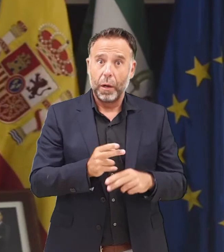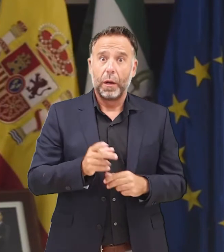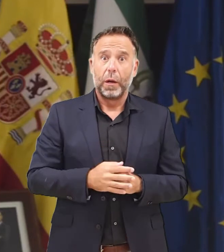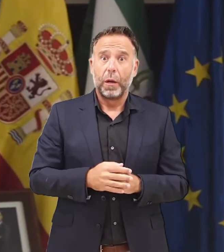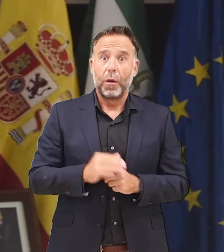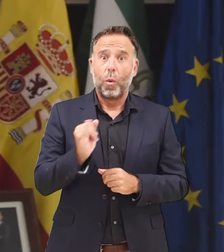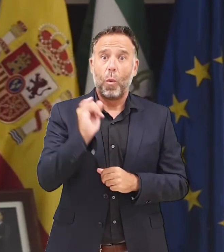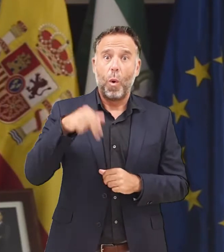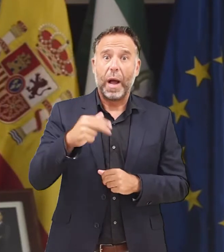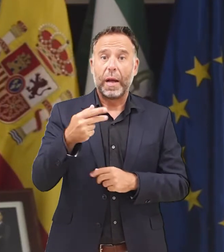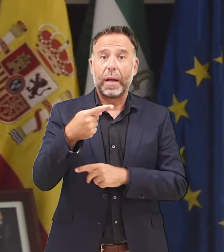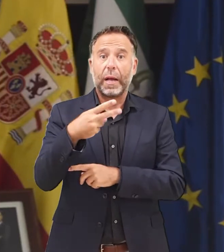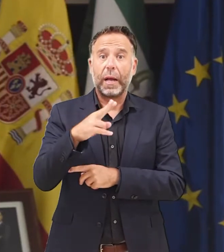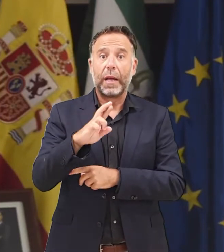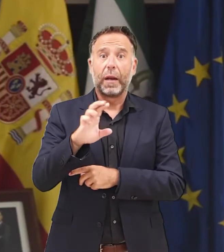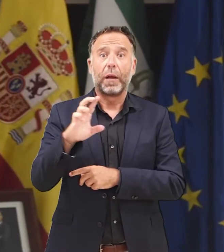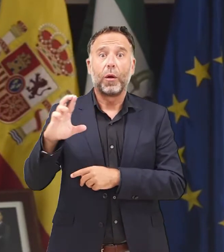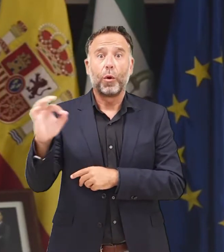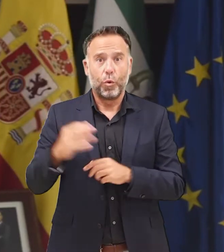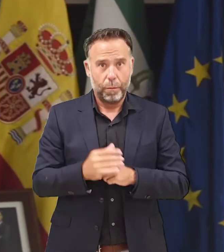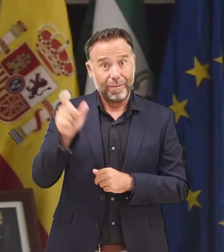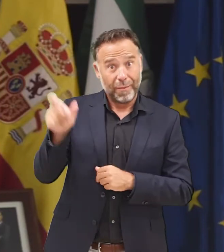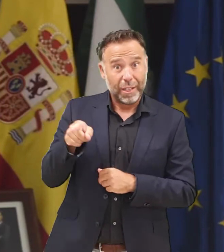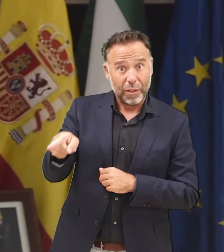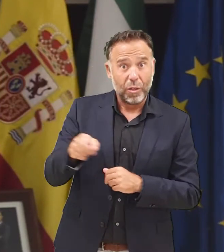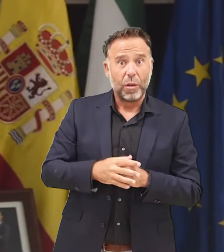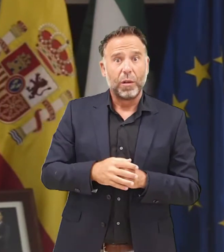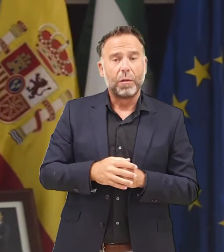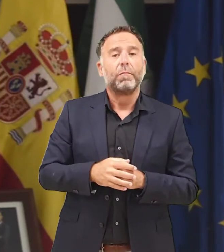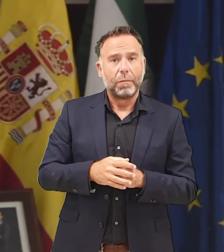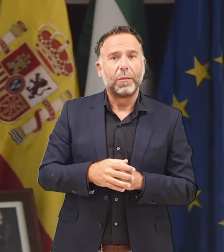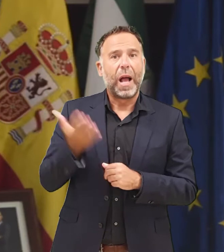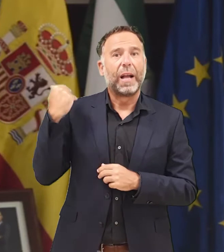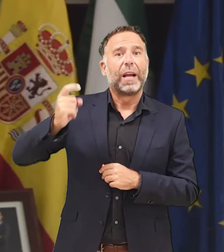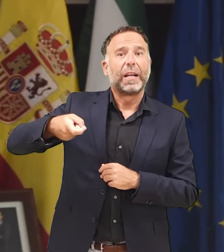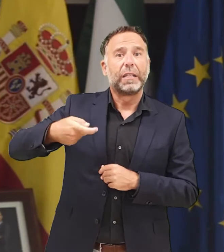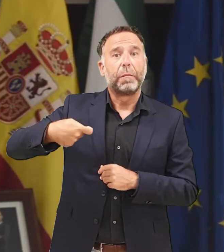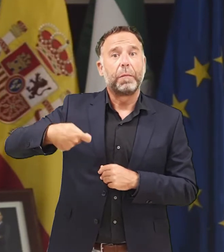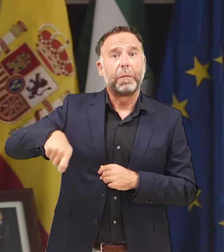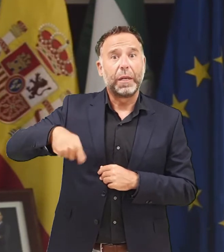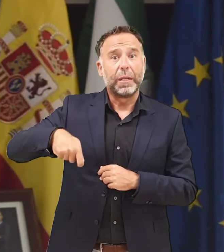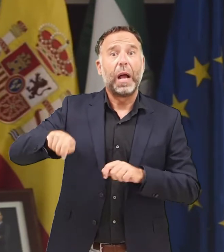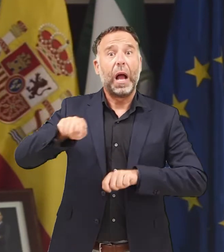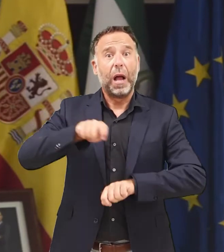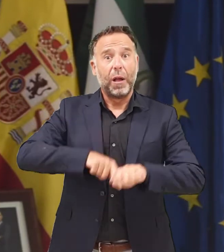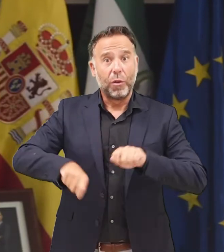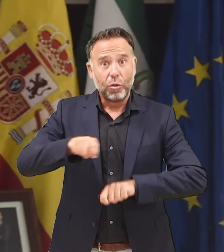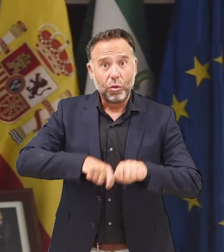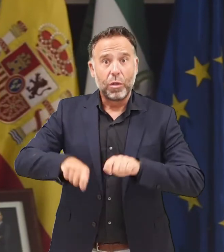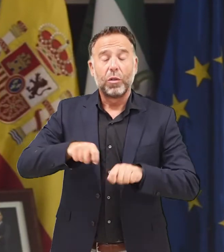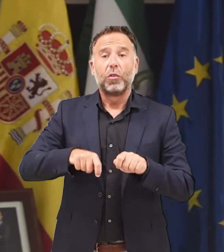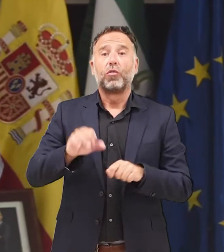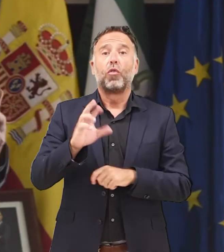Guerrero Cámara. Juan Guerrero ha sido presidente de la asociación Sono Europa,